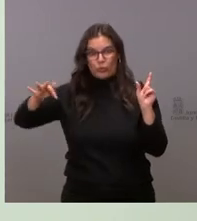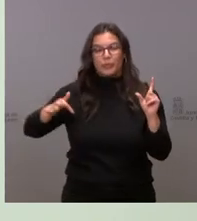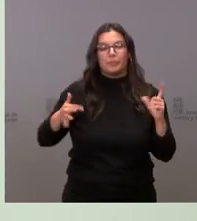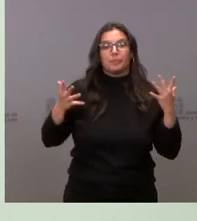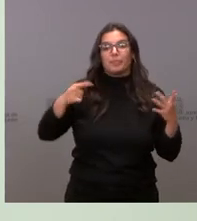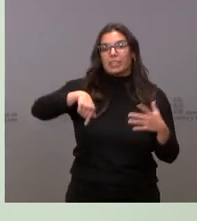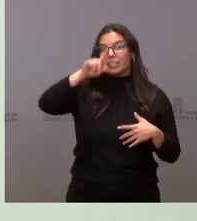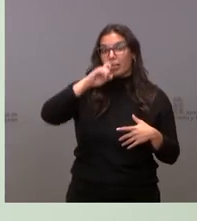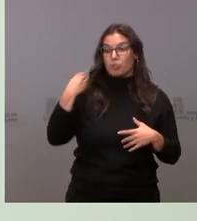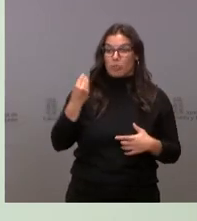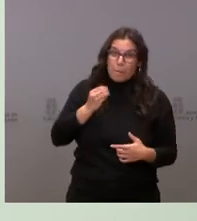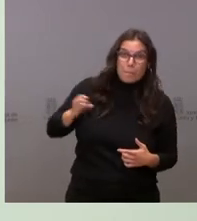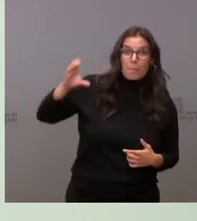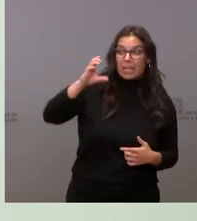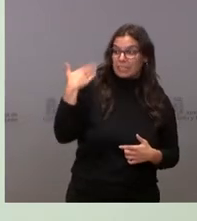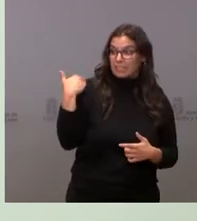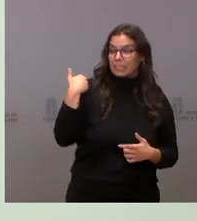consolidar esos recursos.